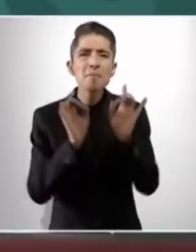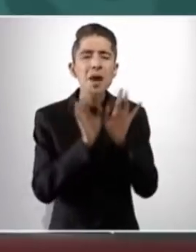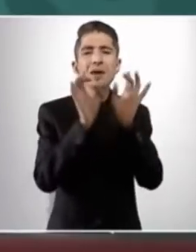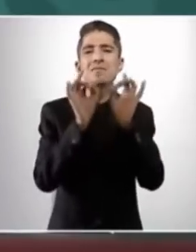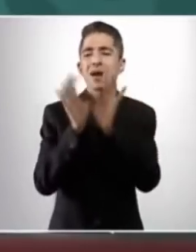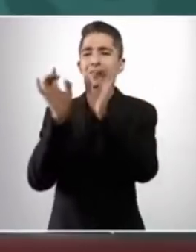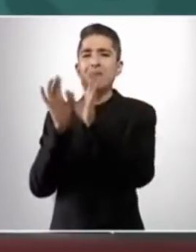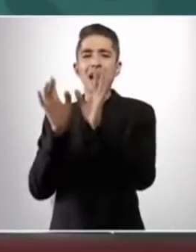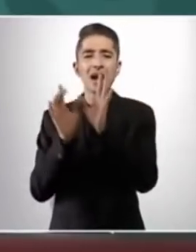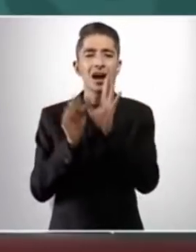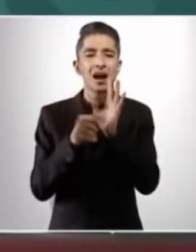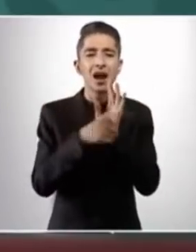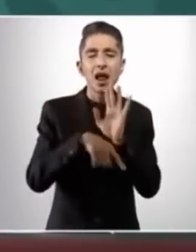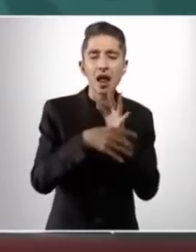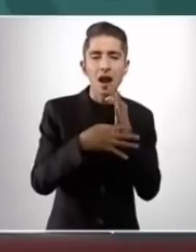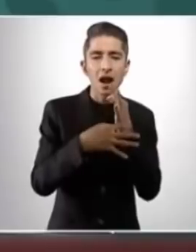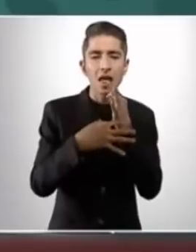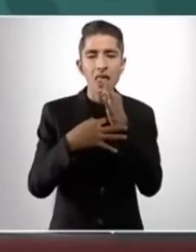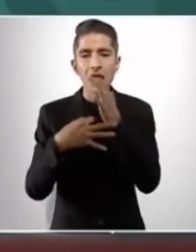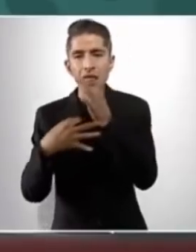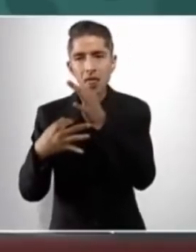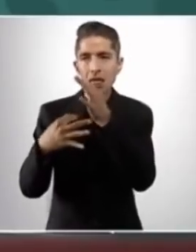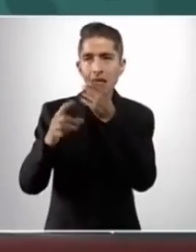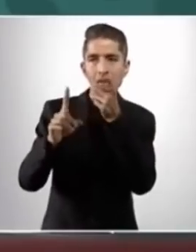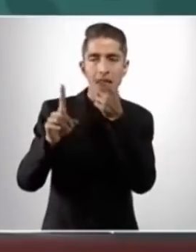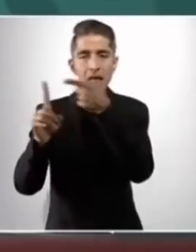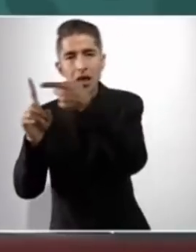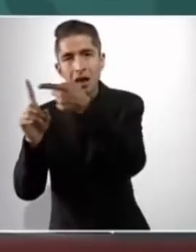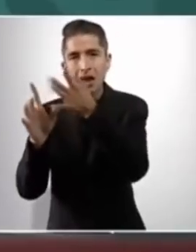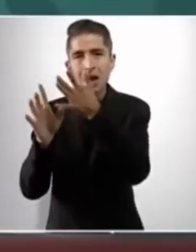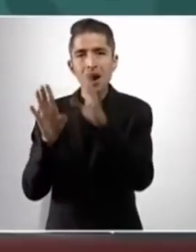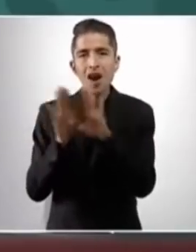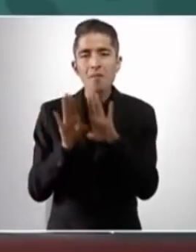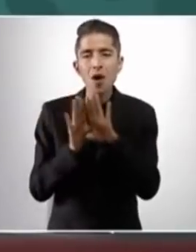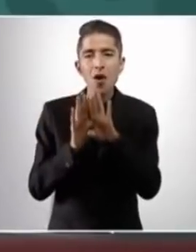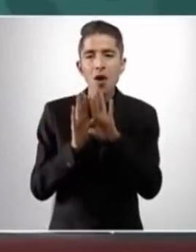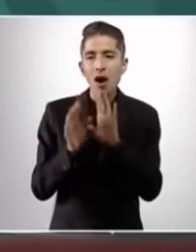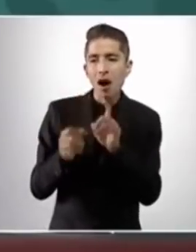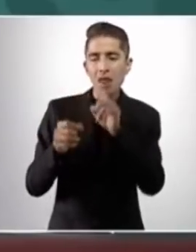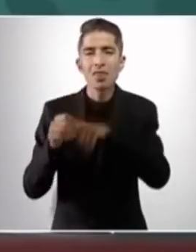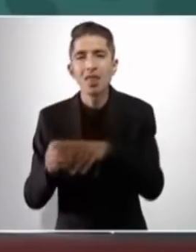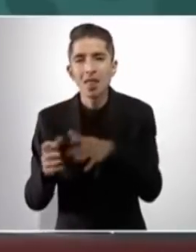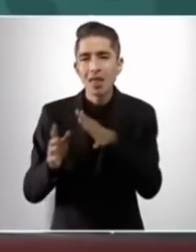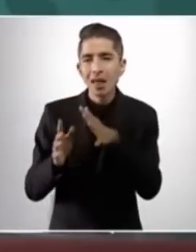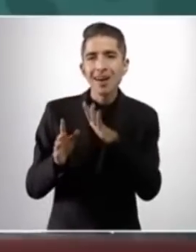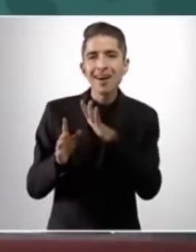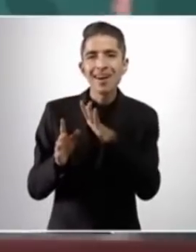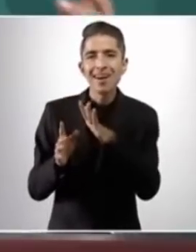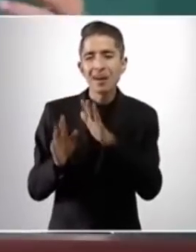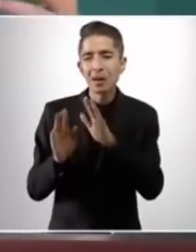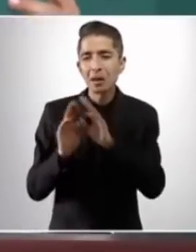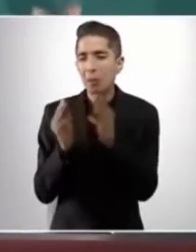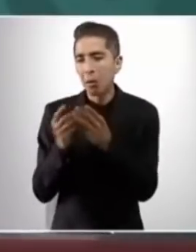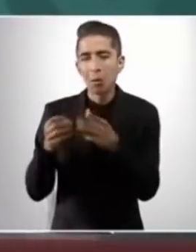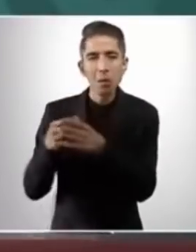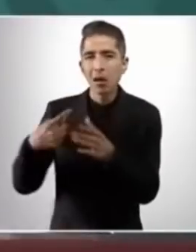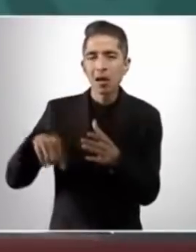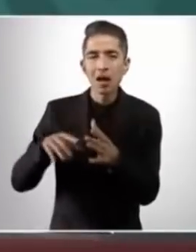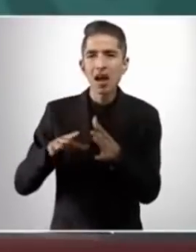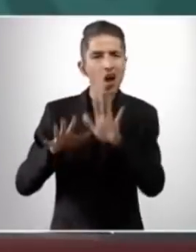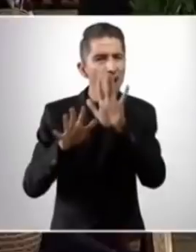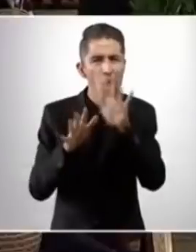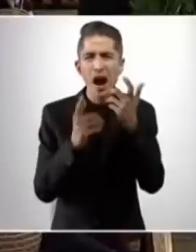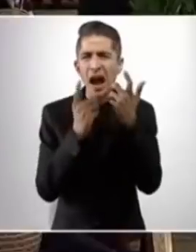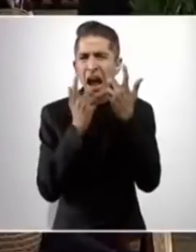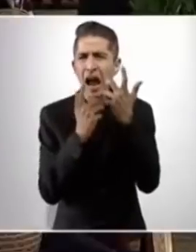a tomar el camino de las conductas antisociales. Por eso insisto, tenemos que atraer a los